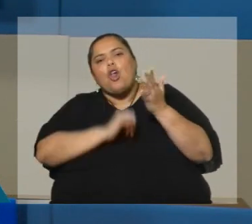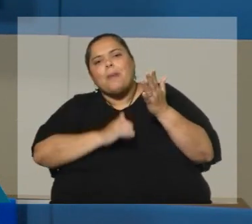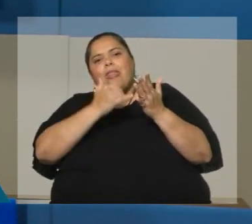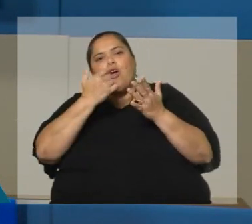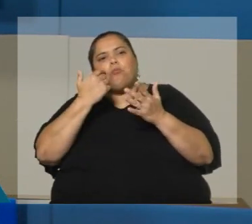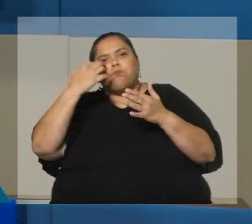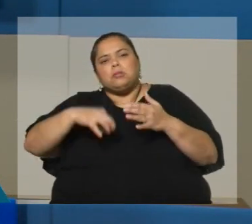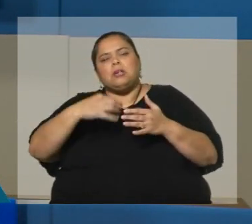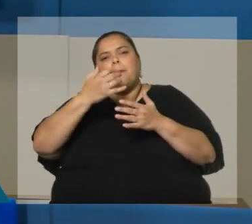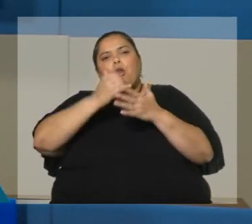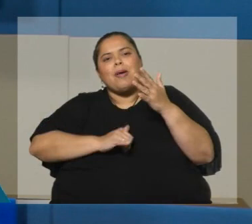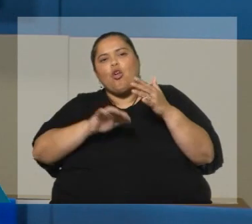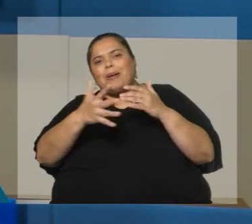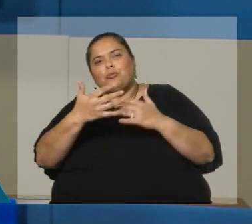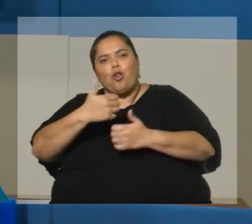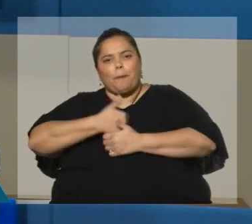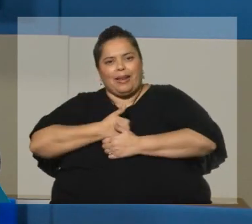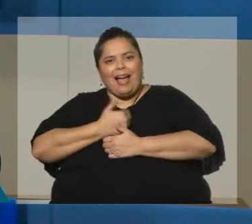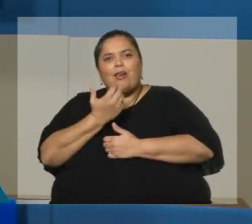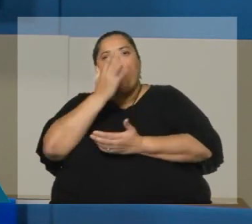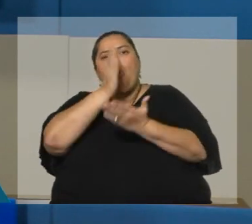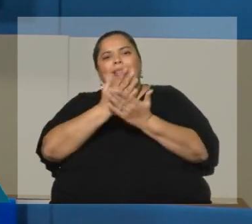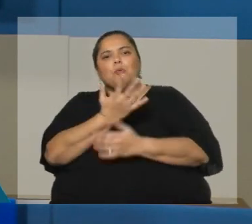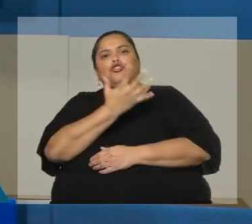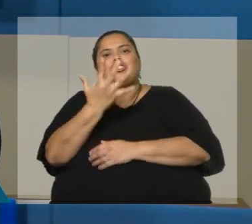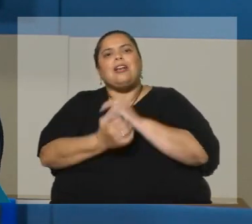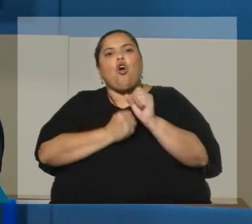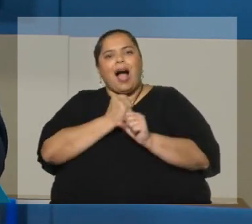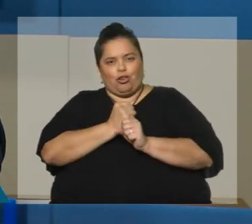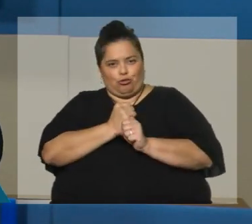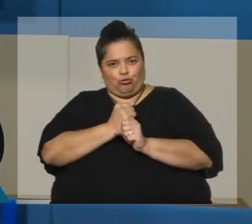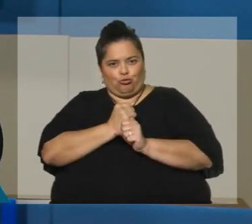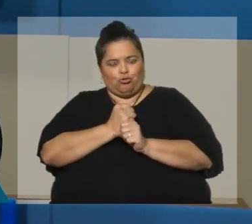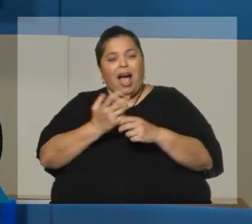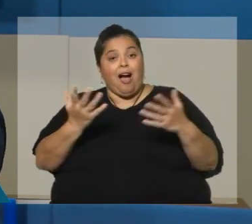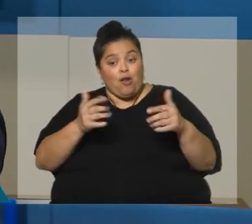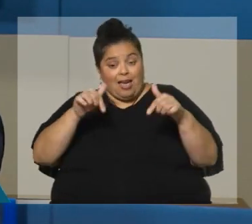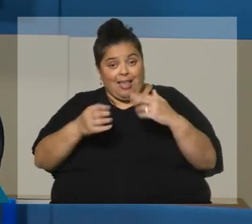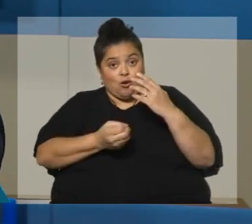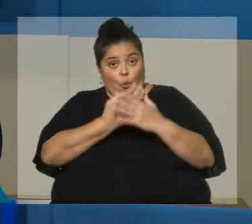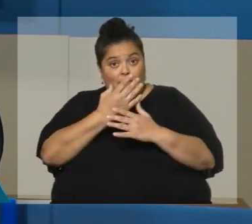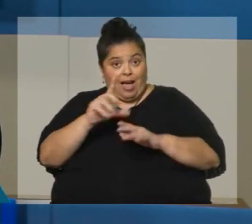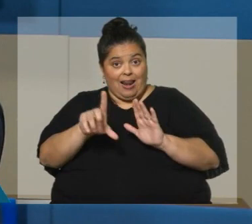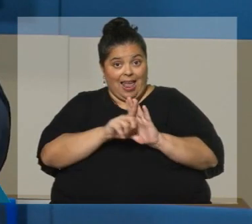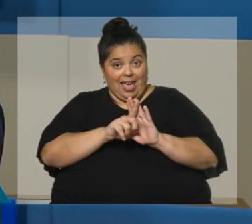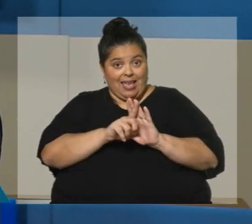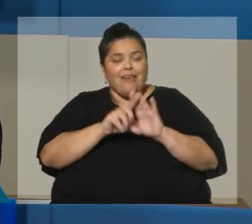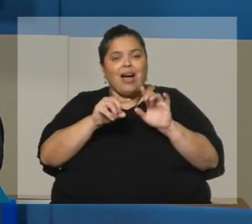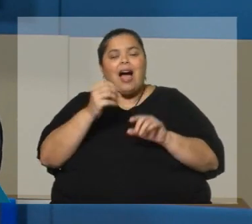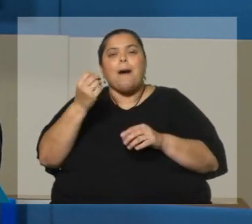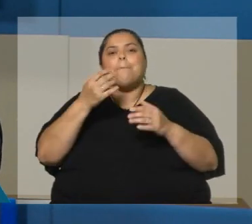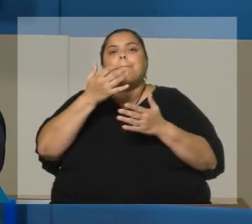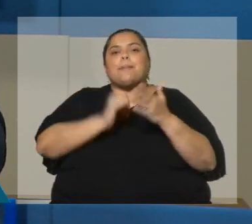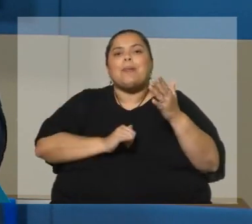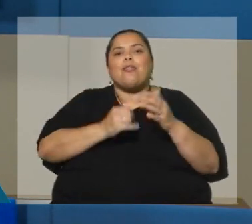Militar promedia los últimos 5 años. Con esta ley va a promediar los mejores 20